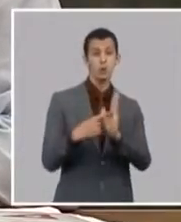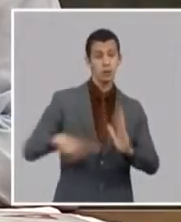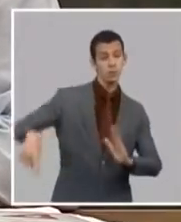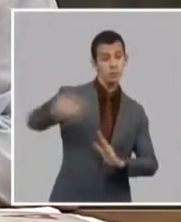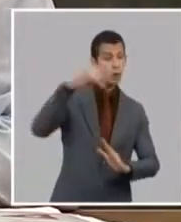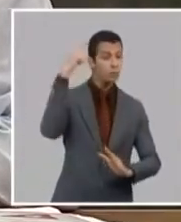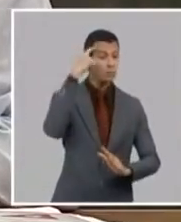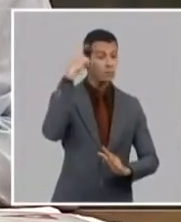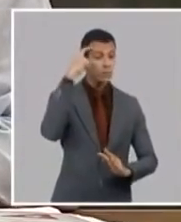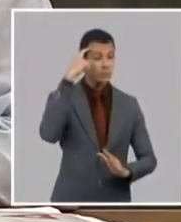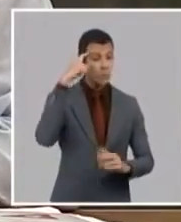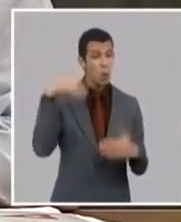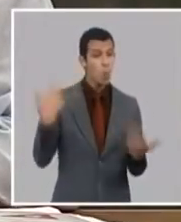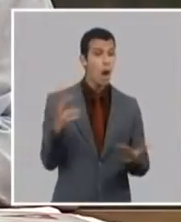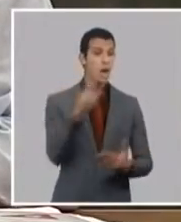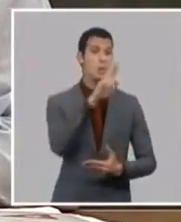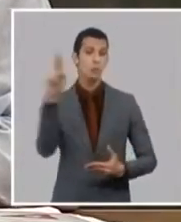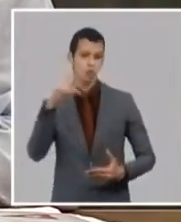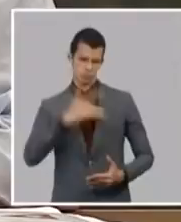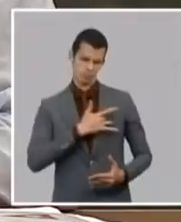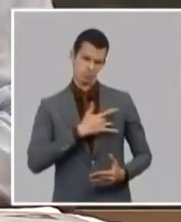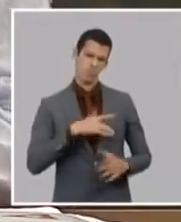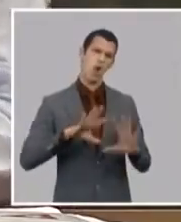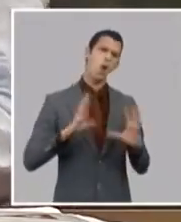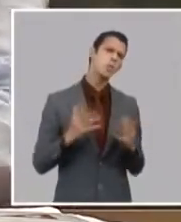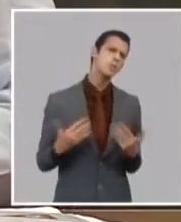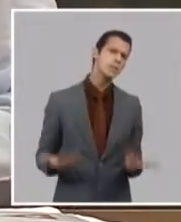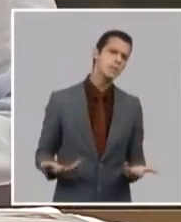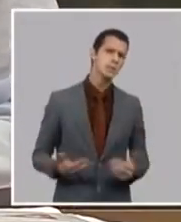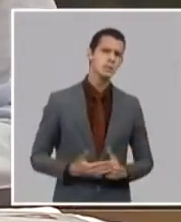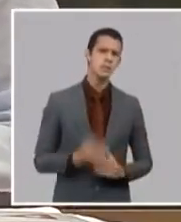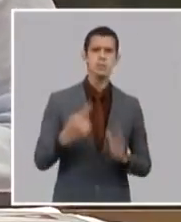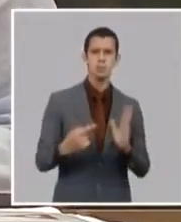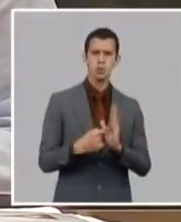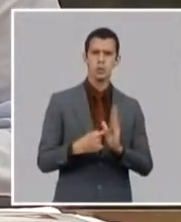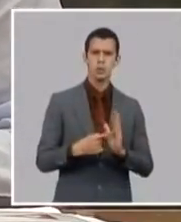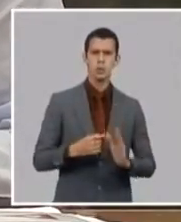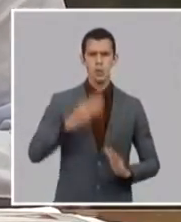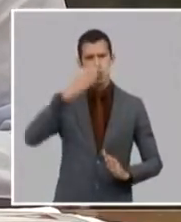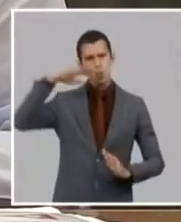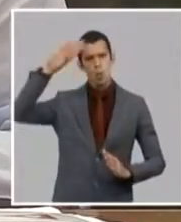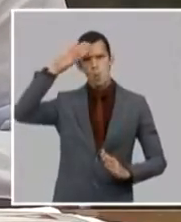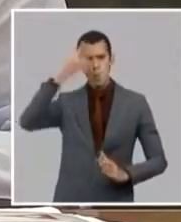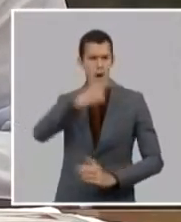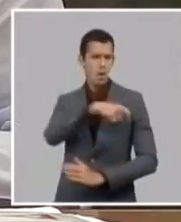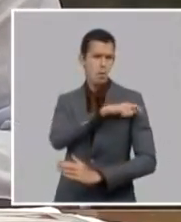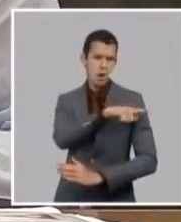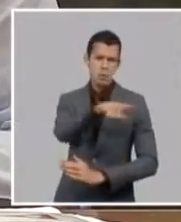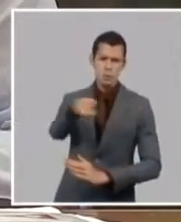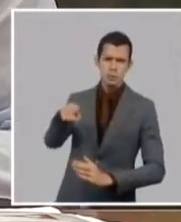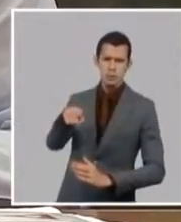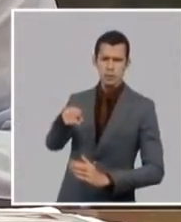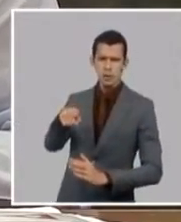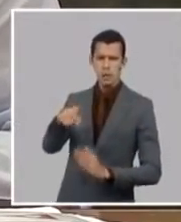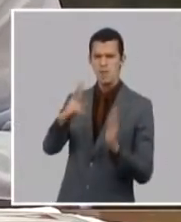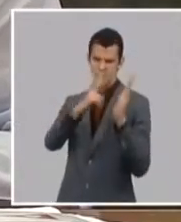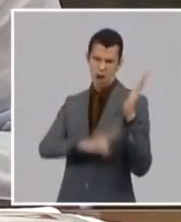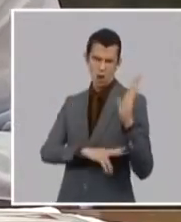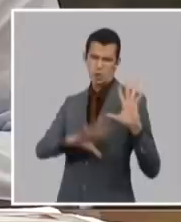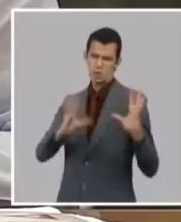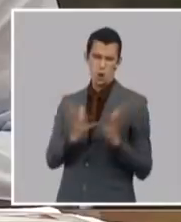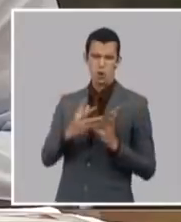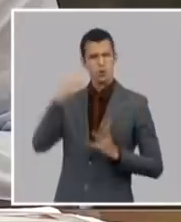cual y sobre todo de las virtudes de un pueblo y eso está en nuestro pueblo este es un pueblo de virtudes al que no le faltarán